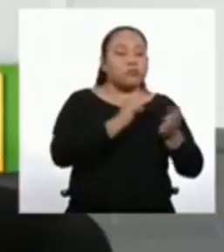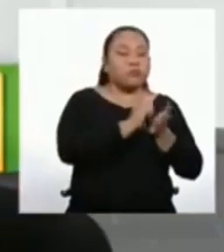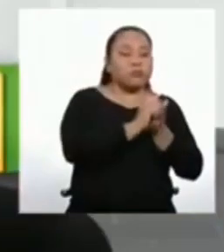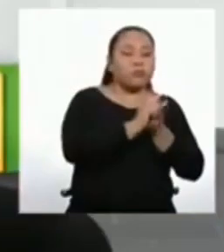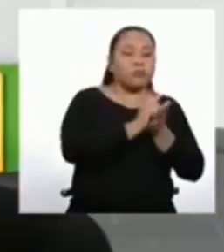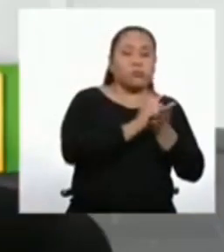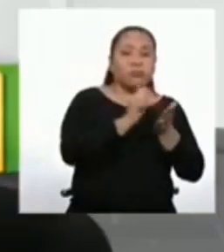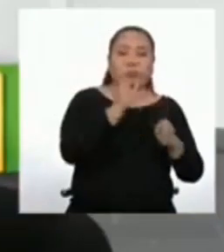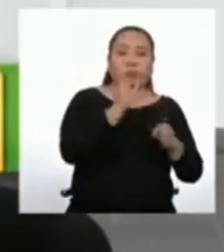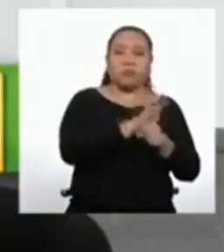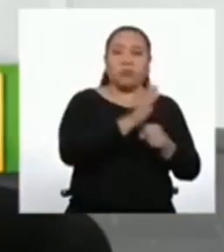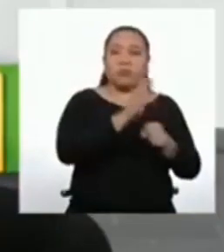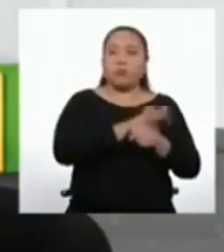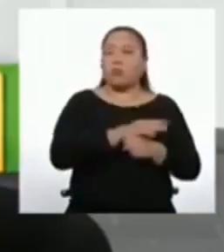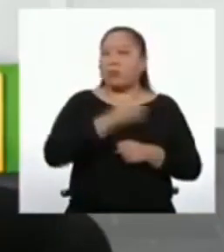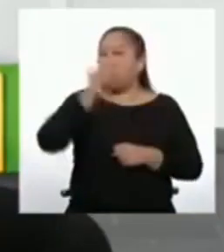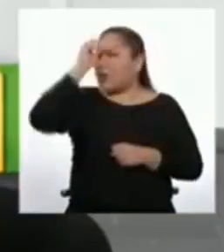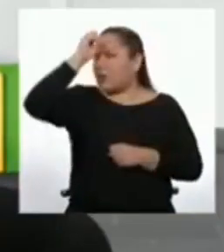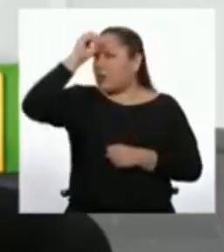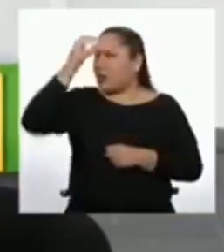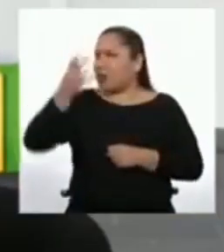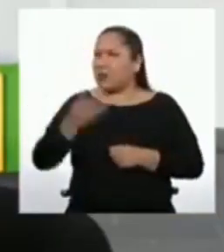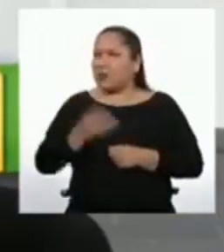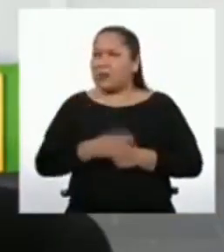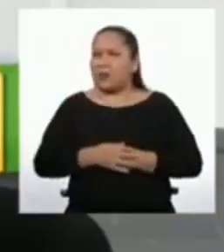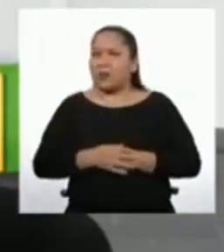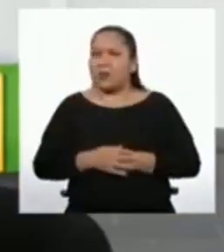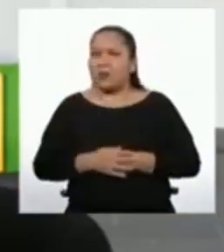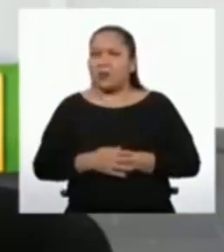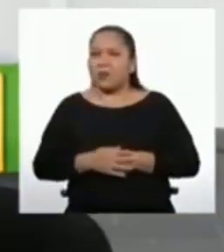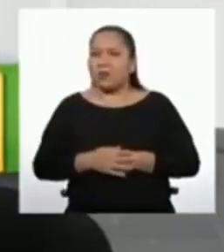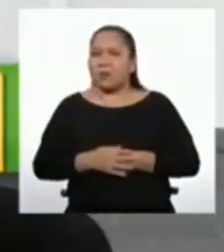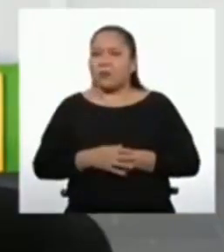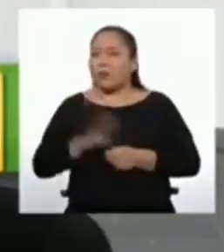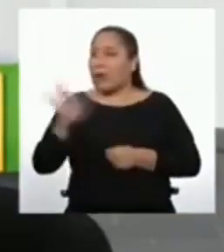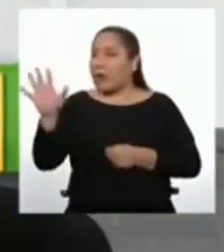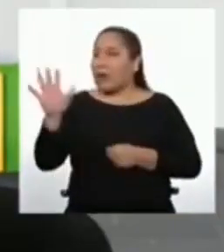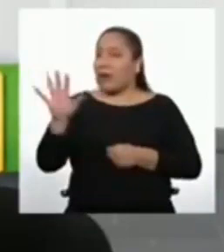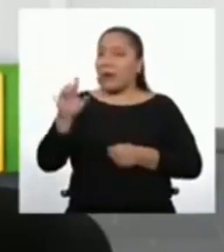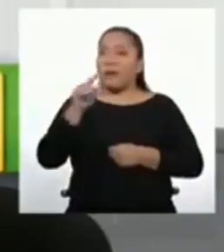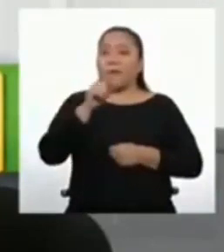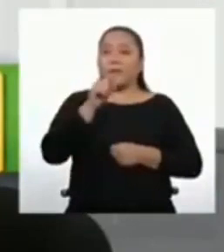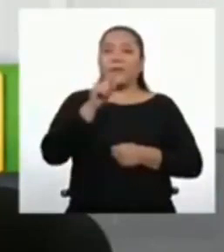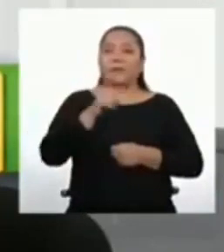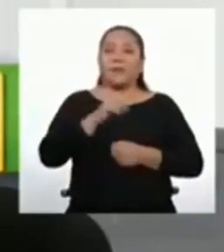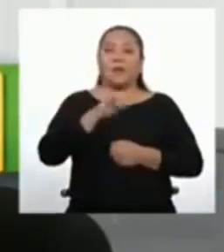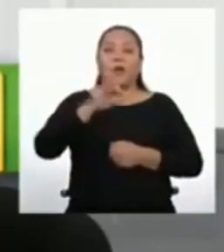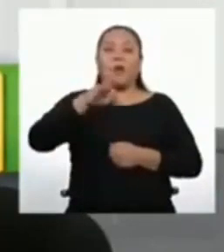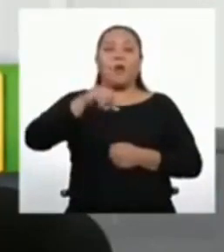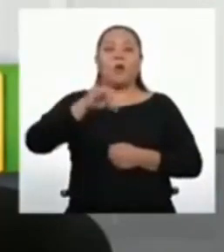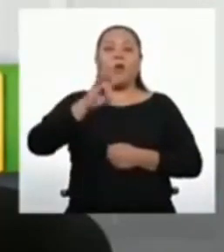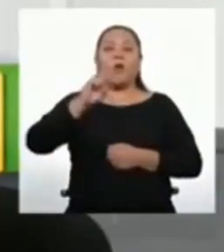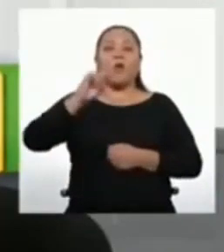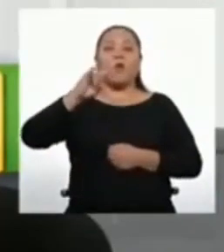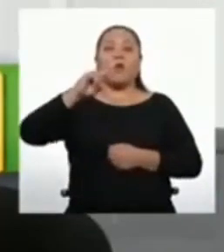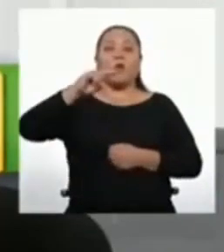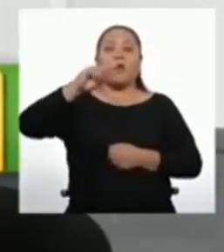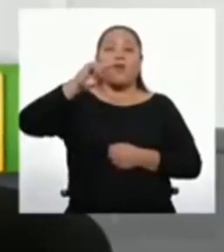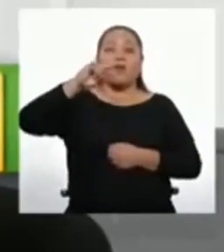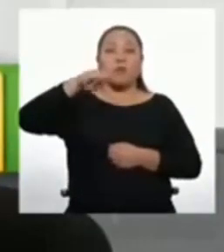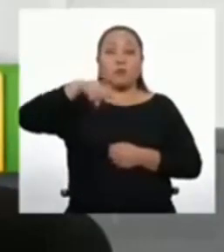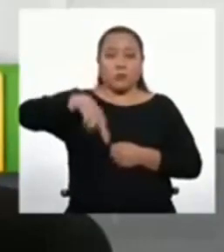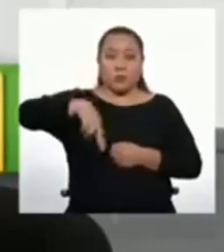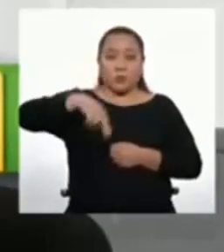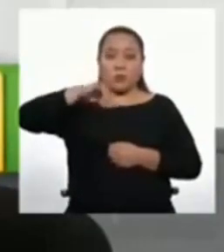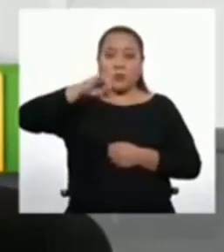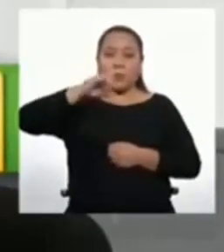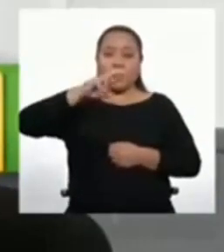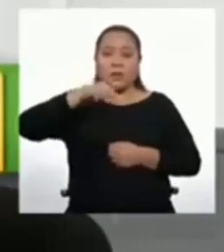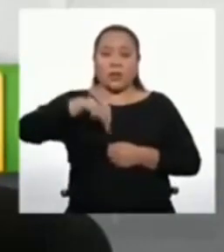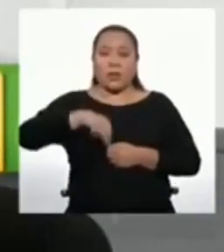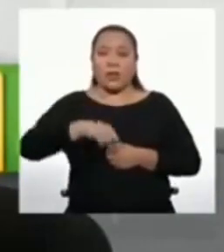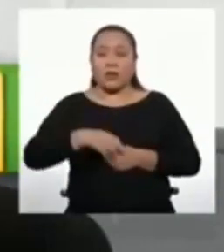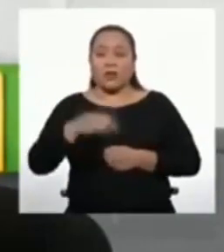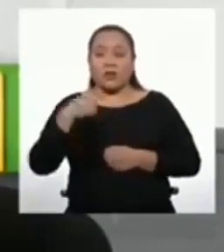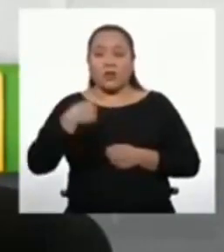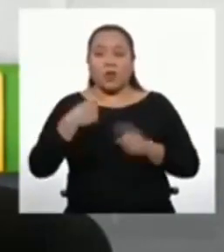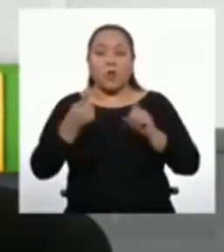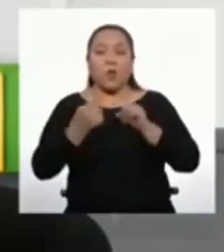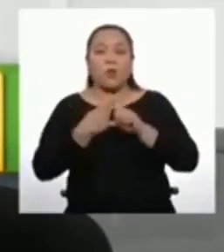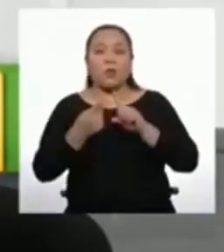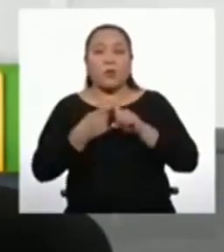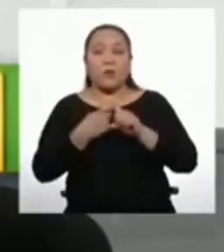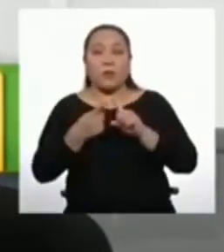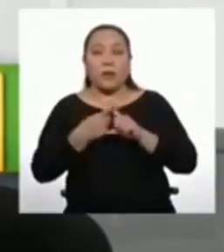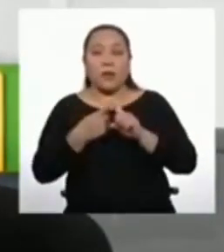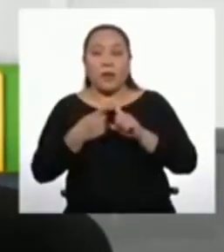No estoy segura. Pero Berta, desde su casa en Junín, nos dice... Yo completaría la cantidad de